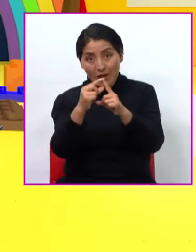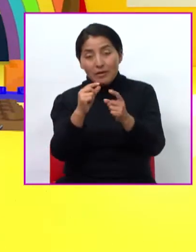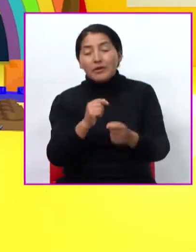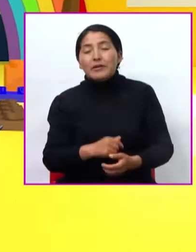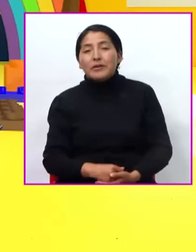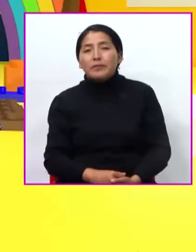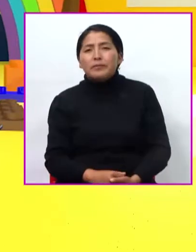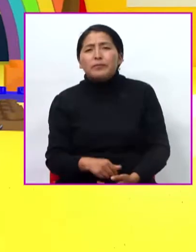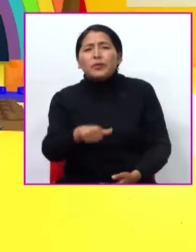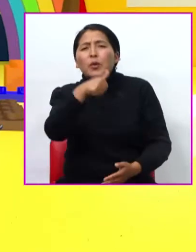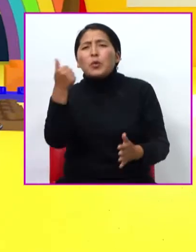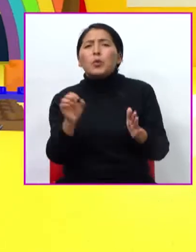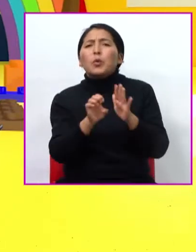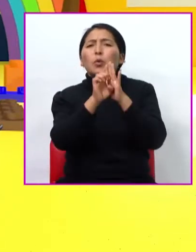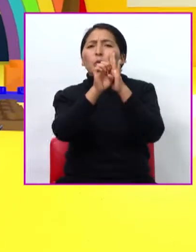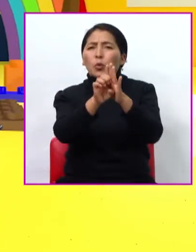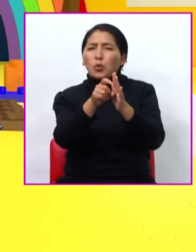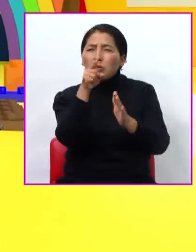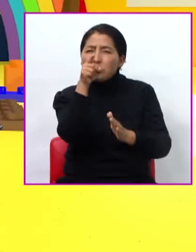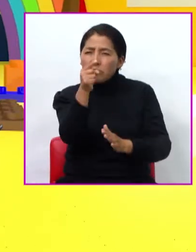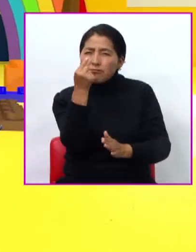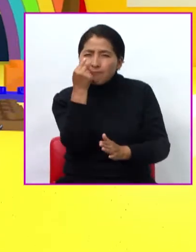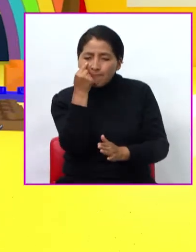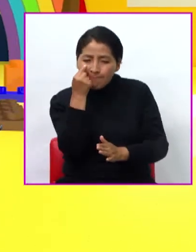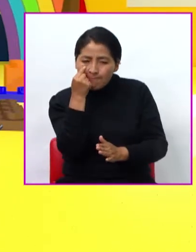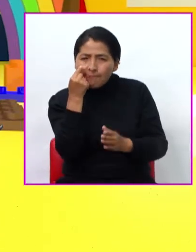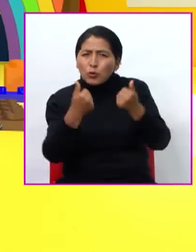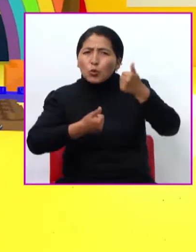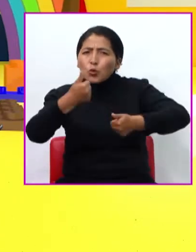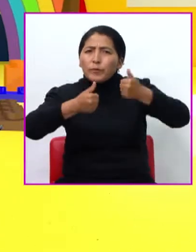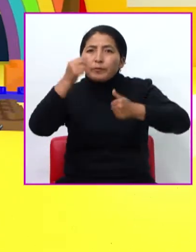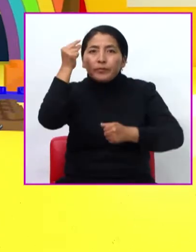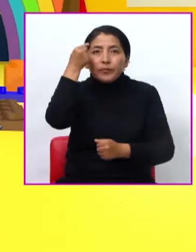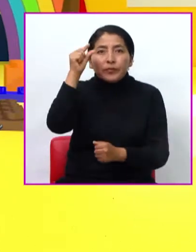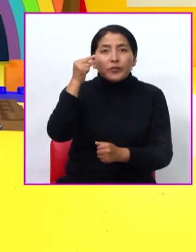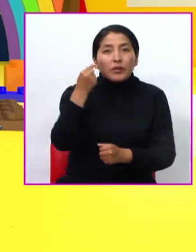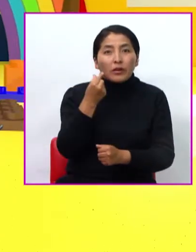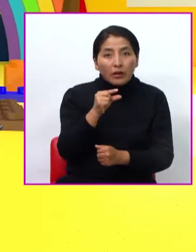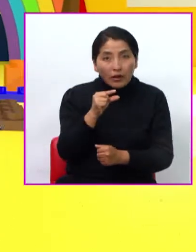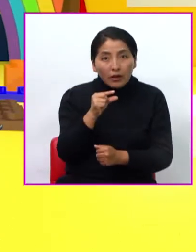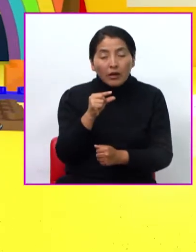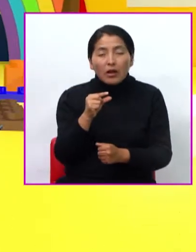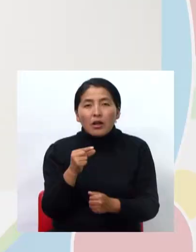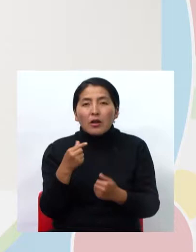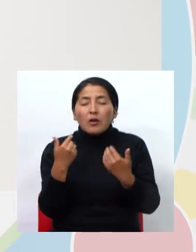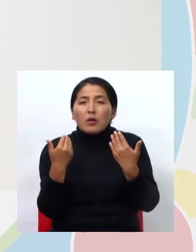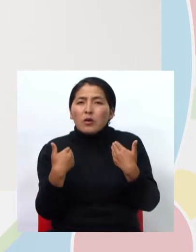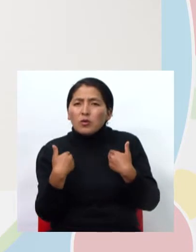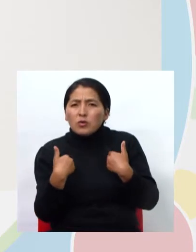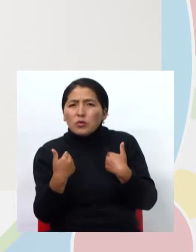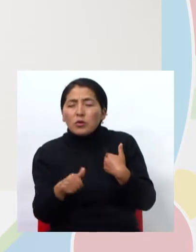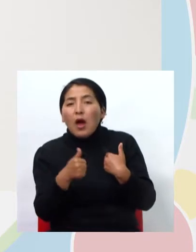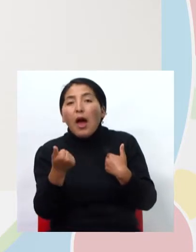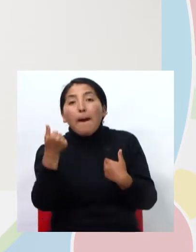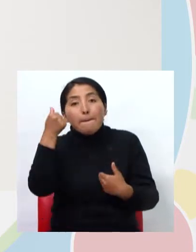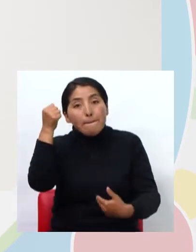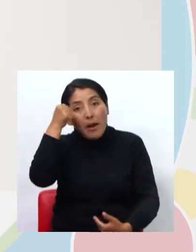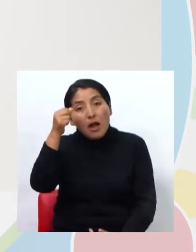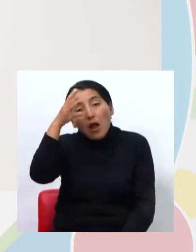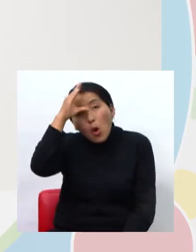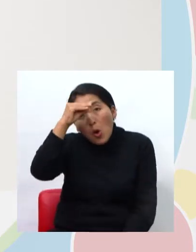Para identificar el género al que pertenece el sustantivo, podemos tener en cuenta lo siguiente. Para el masculino,